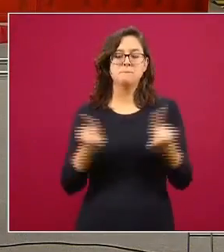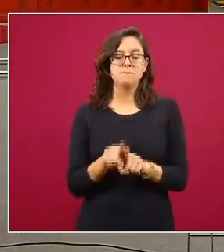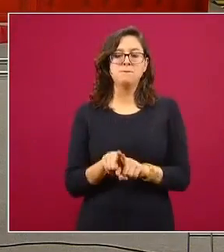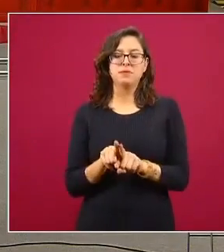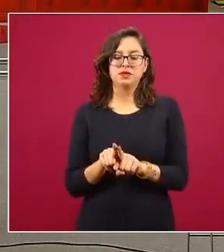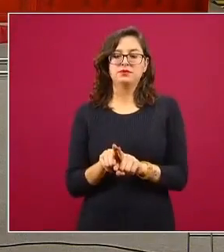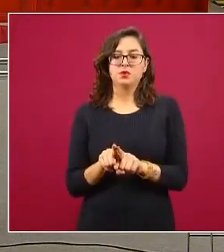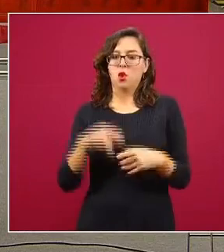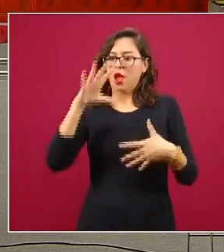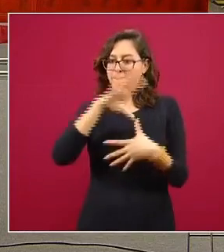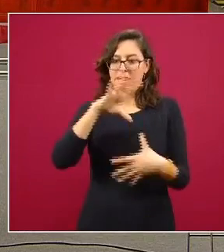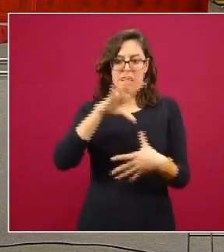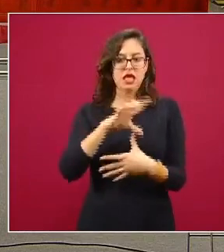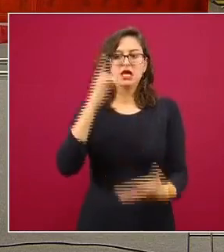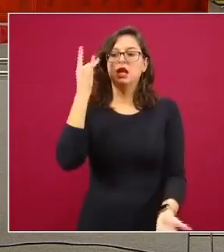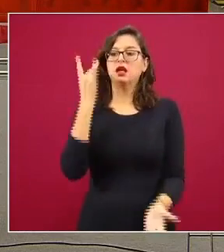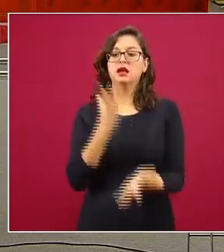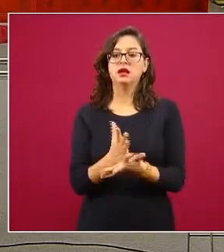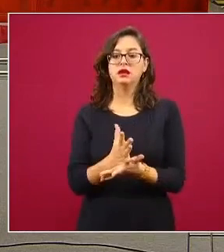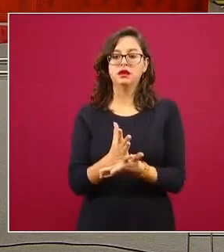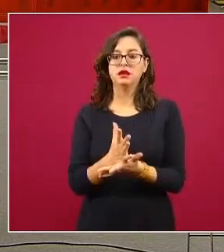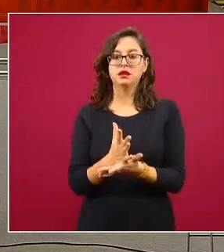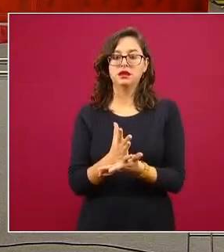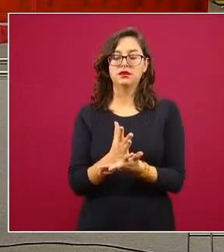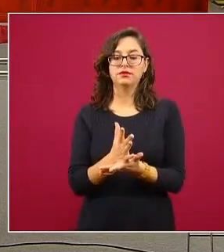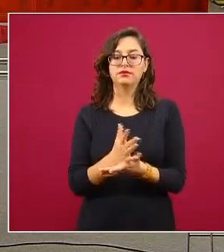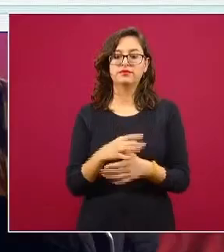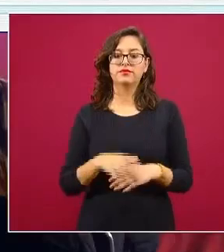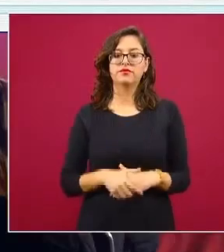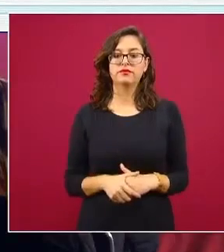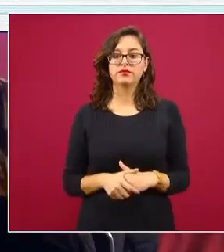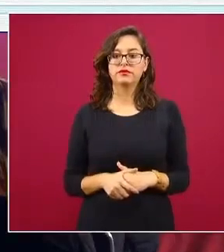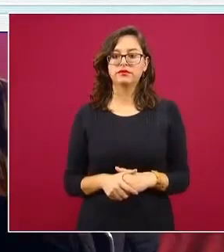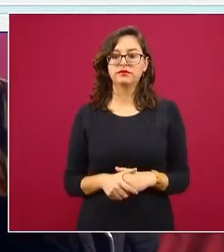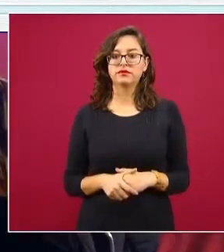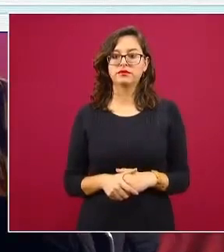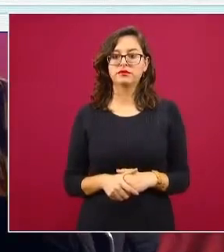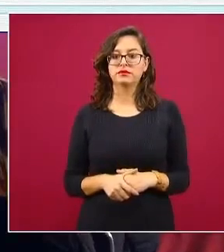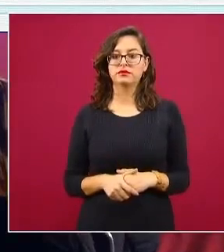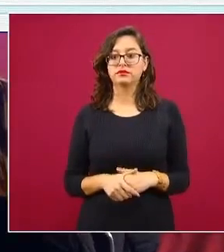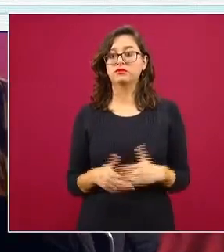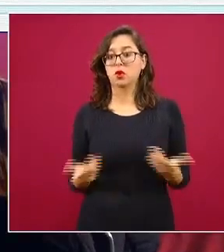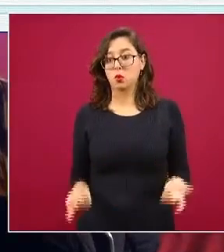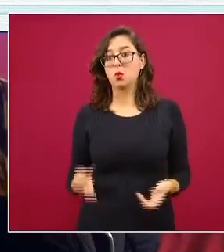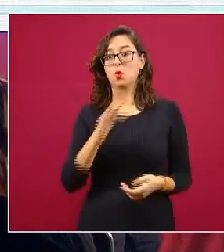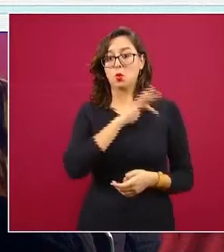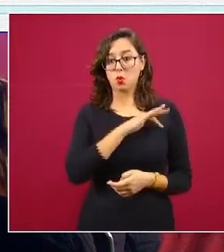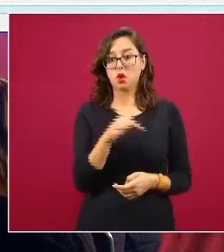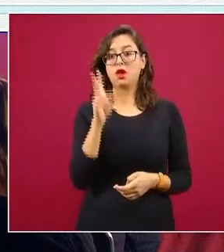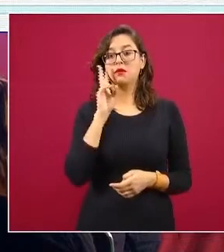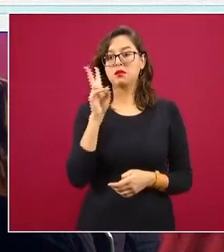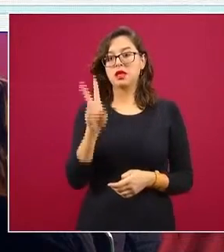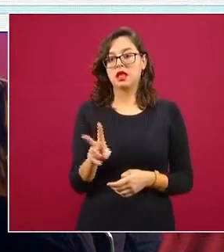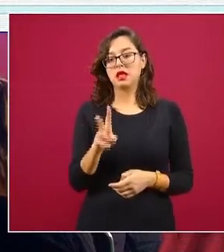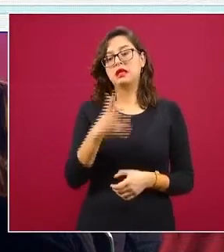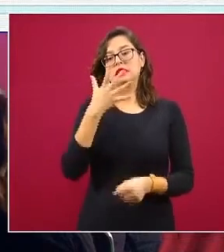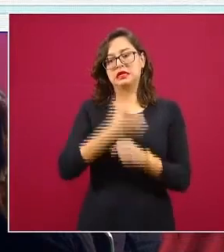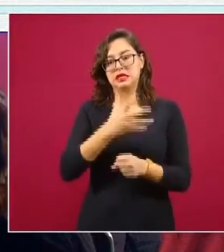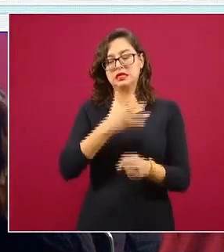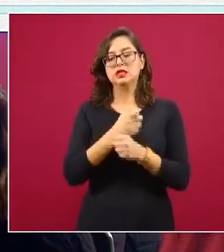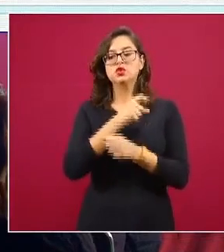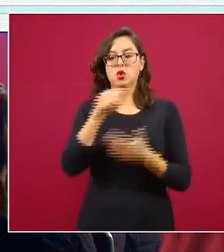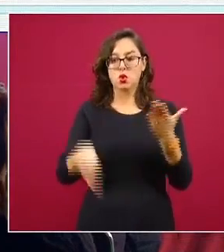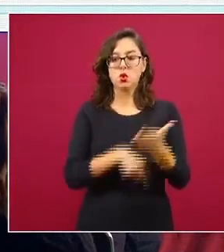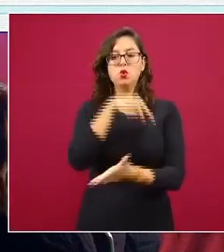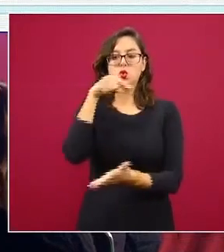ahora solamente en los datos de los países de América y en los países de América podemos ver que somos ahorita el quinto